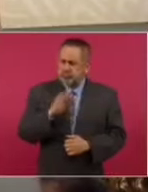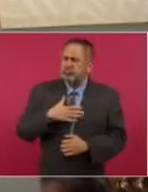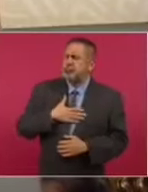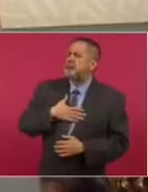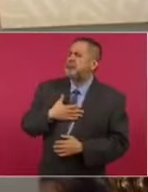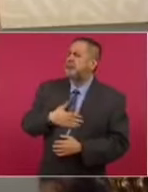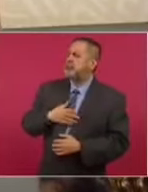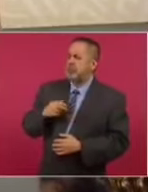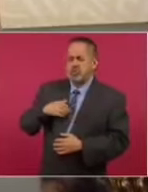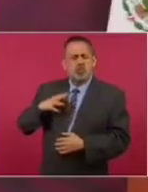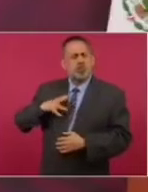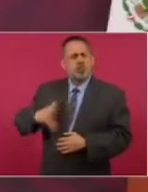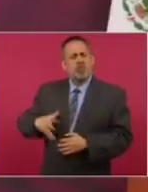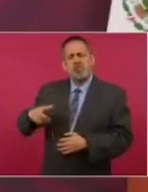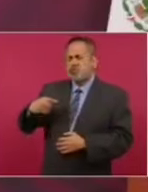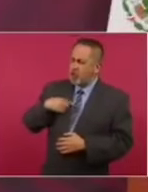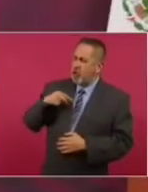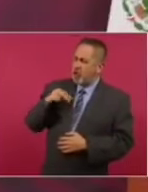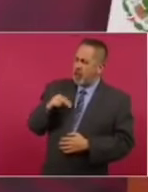con mucho orgullo.